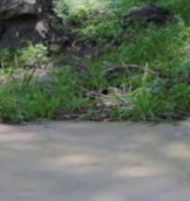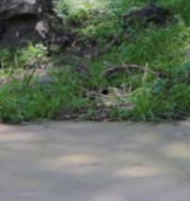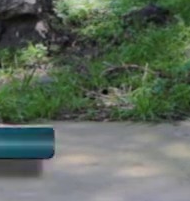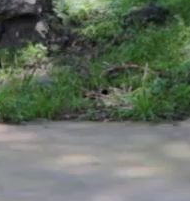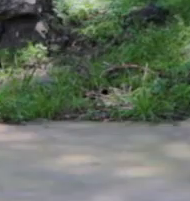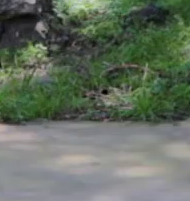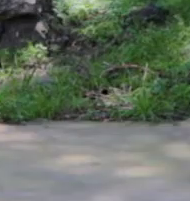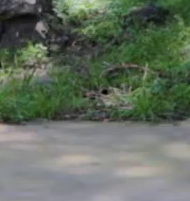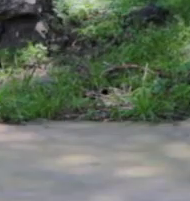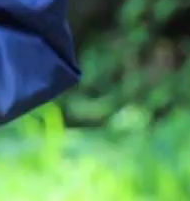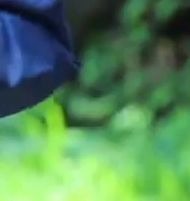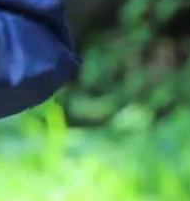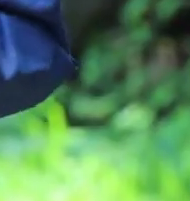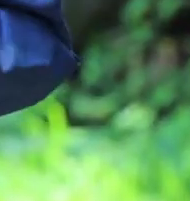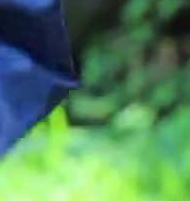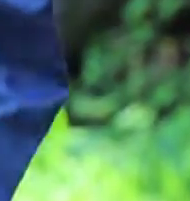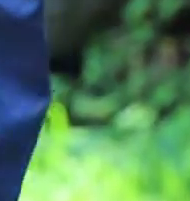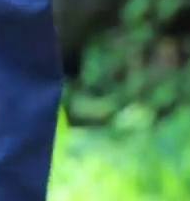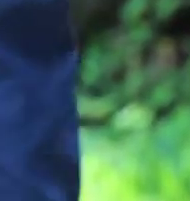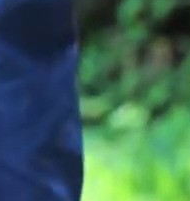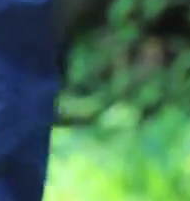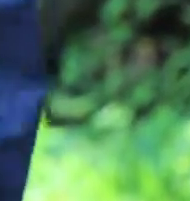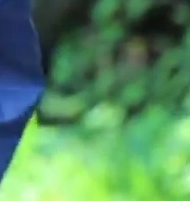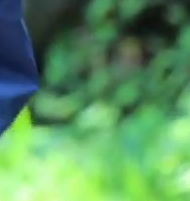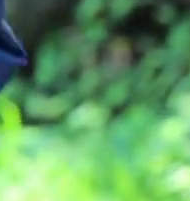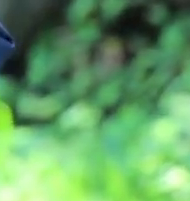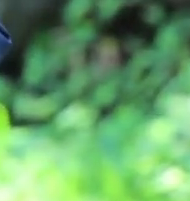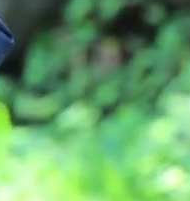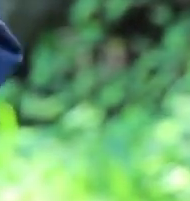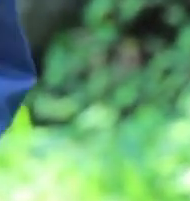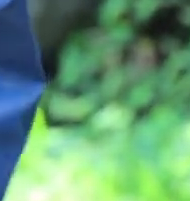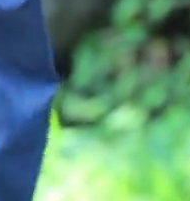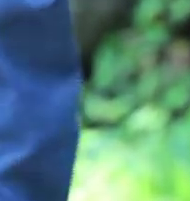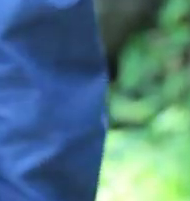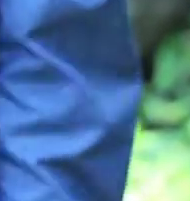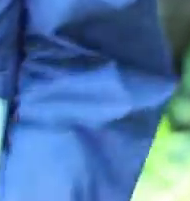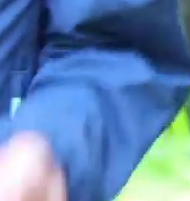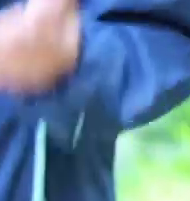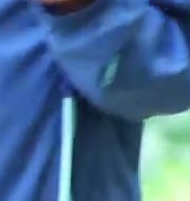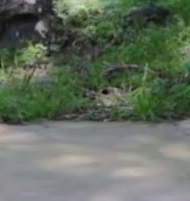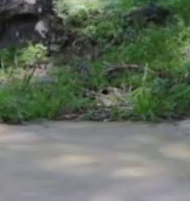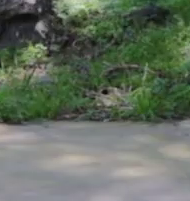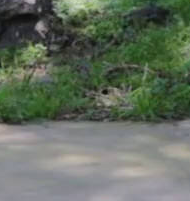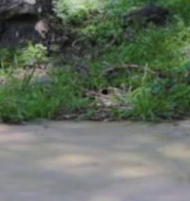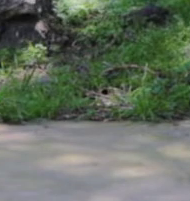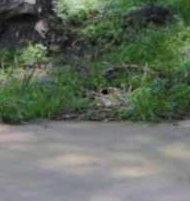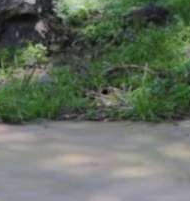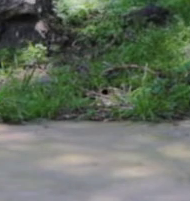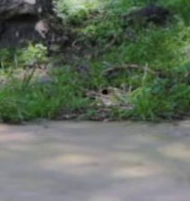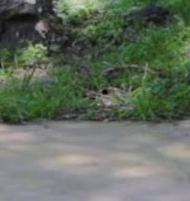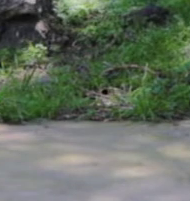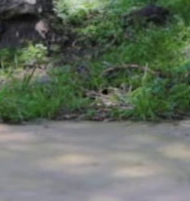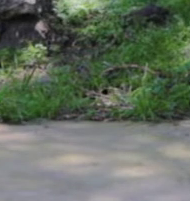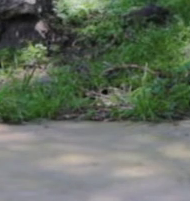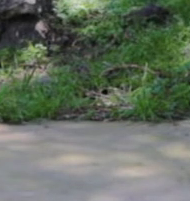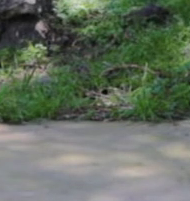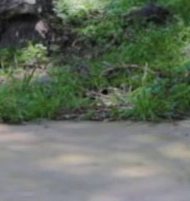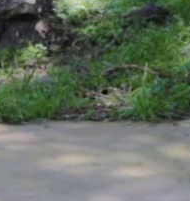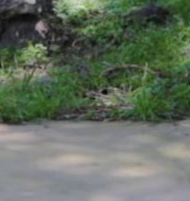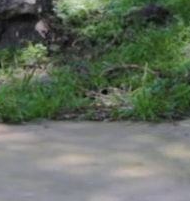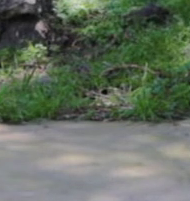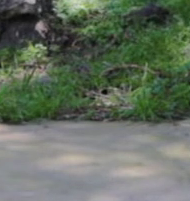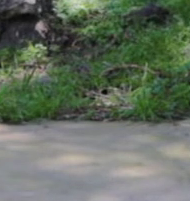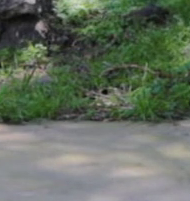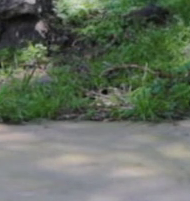Jair, exacto. Así, perfecto. Otra más, una vez más. Con fuerza, que se